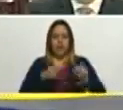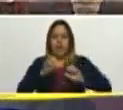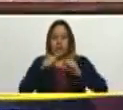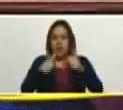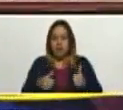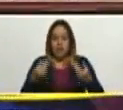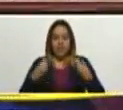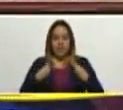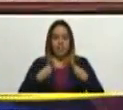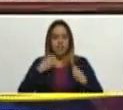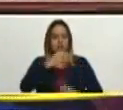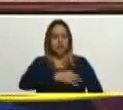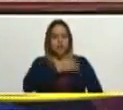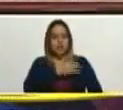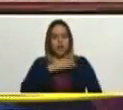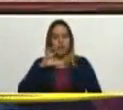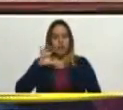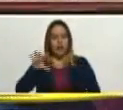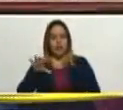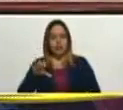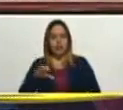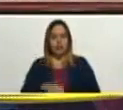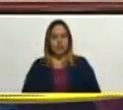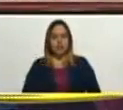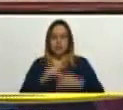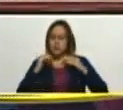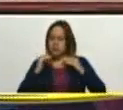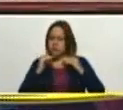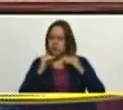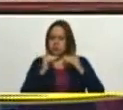vida social del país, imparable.